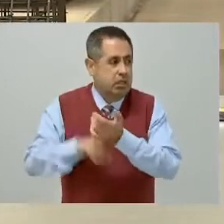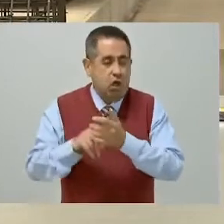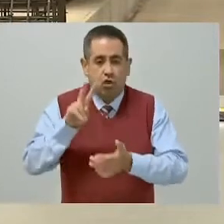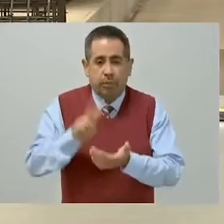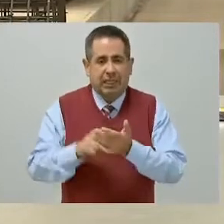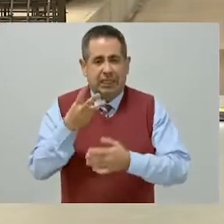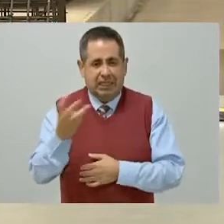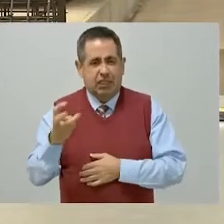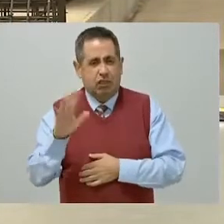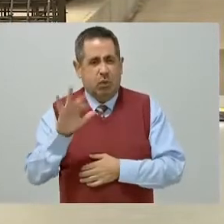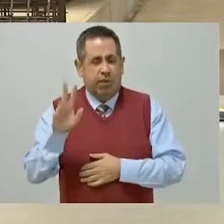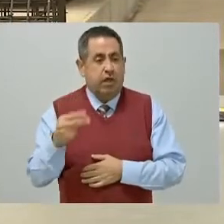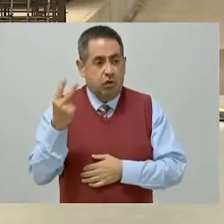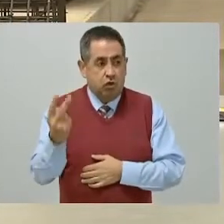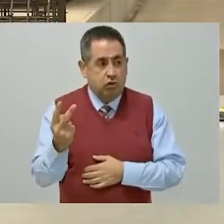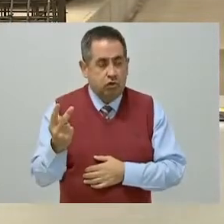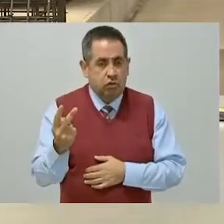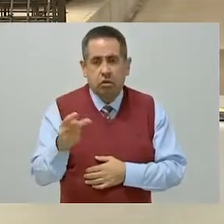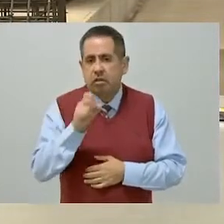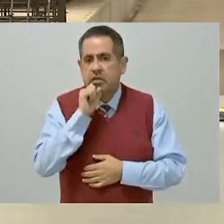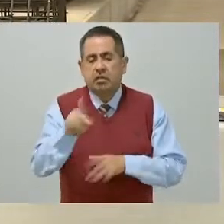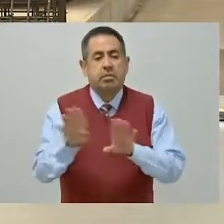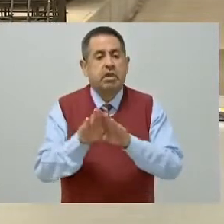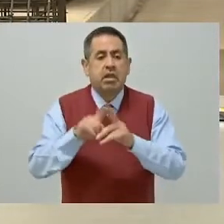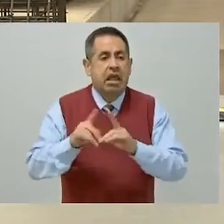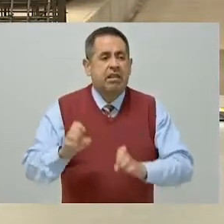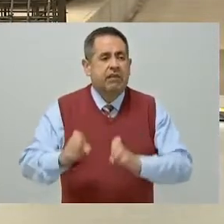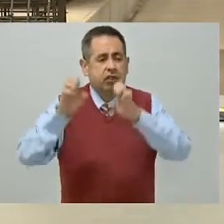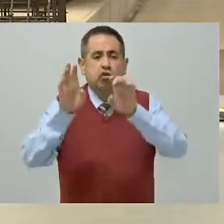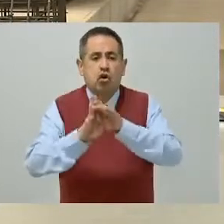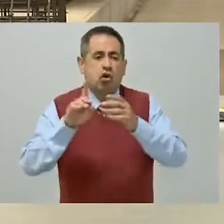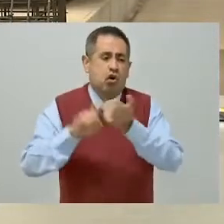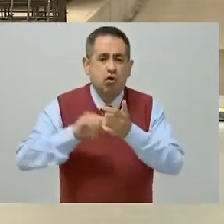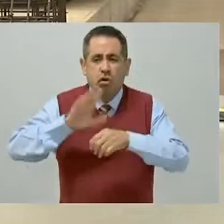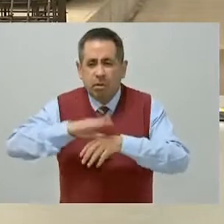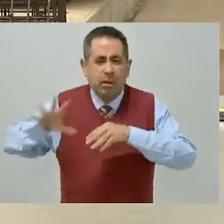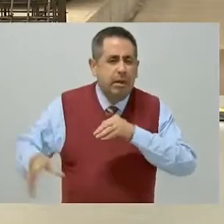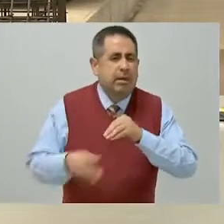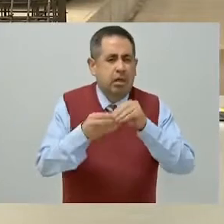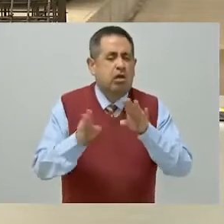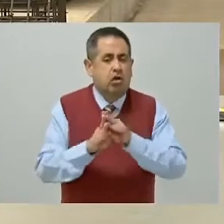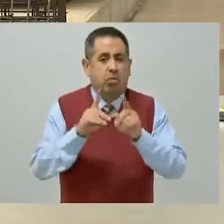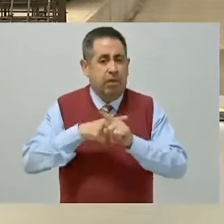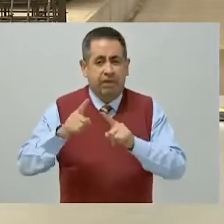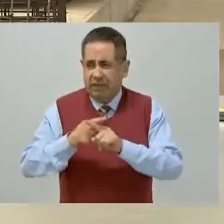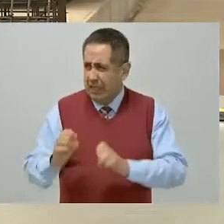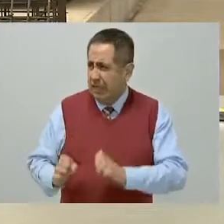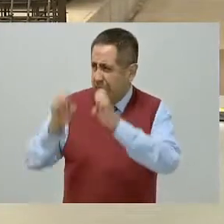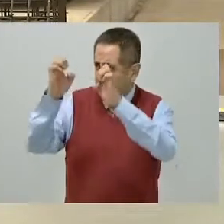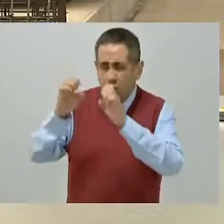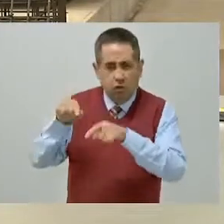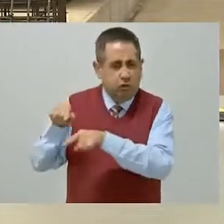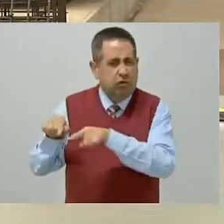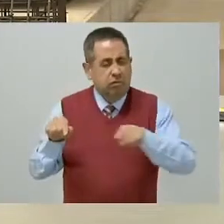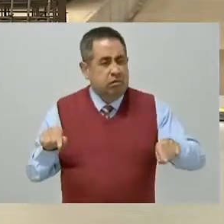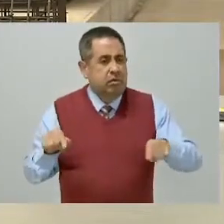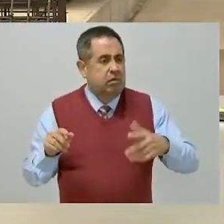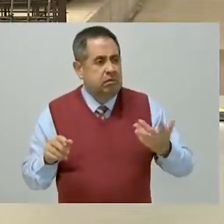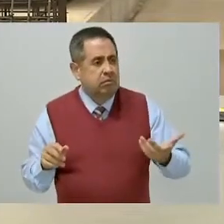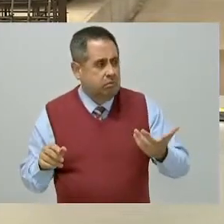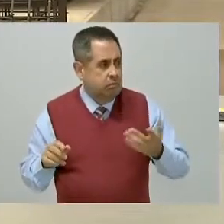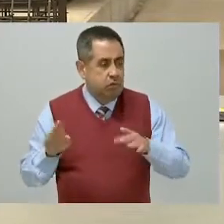352, y en los edificios auxiliares, sumando todos estos edificios más pequeños que están por aquí,